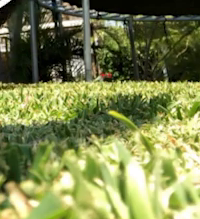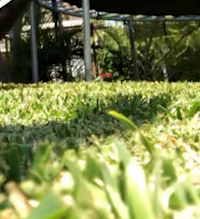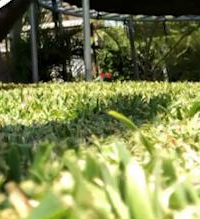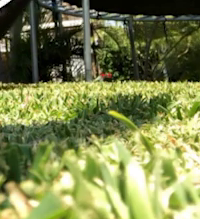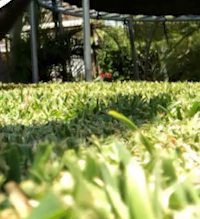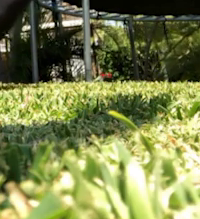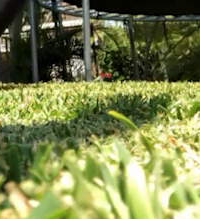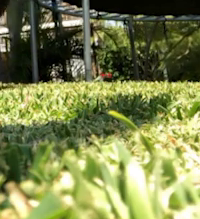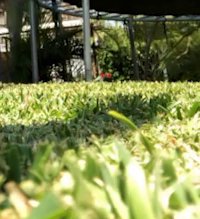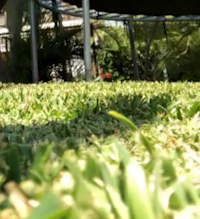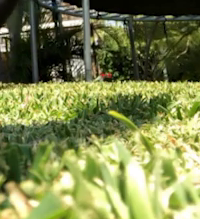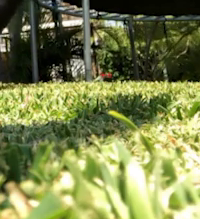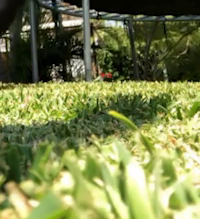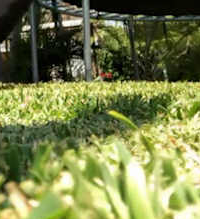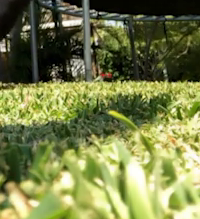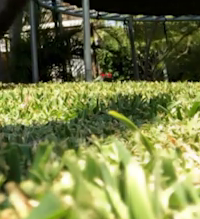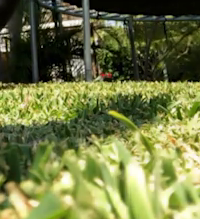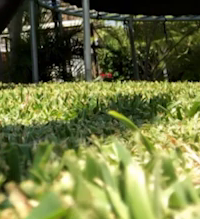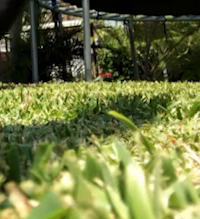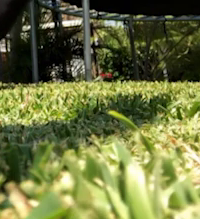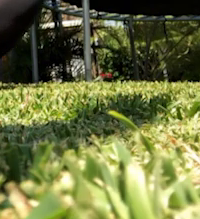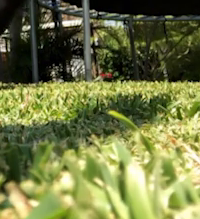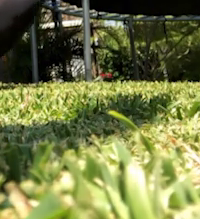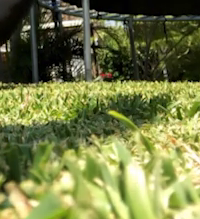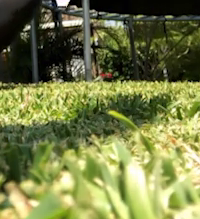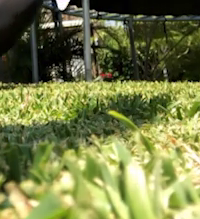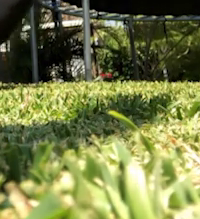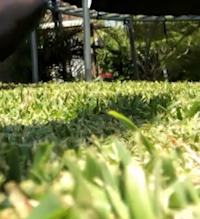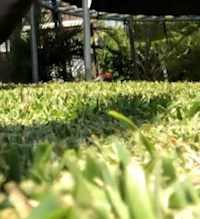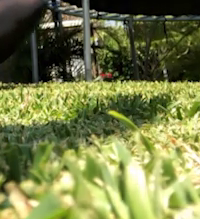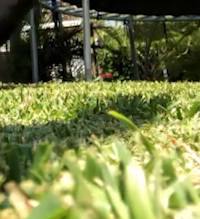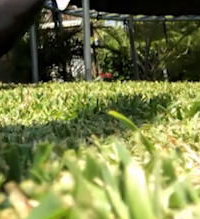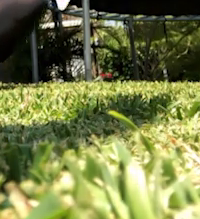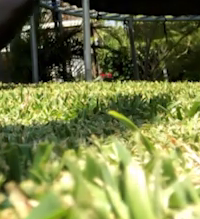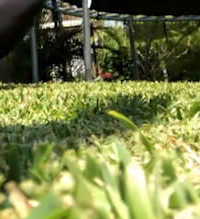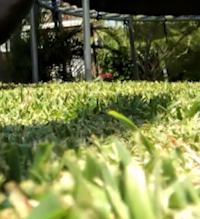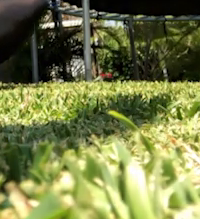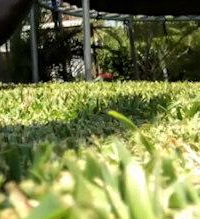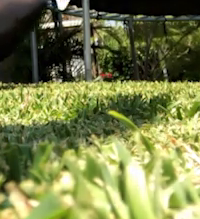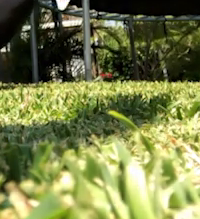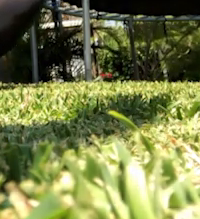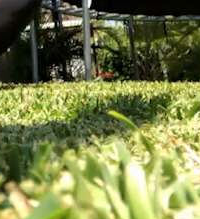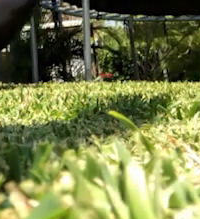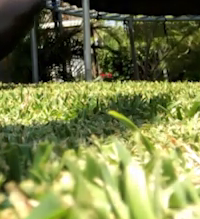maripositas. Vamos a juntar así los pies y vamos a moverlos un poco.